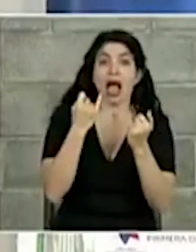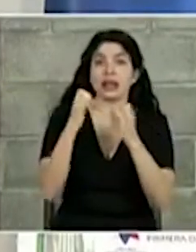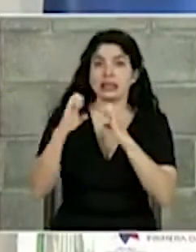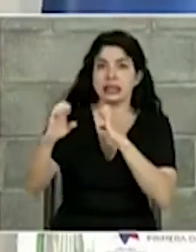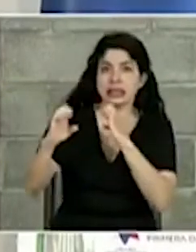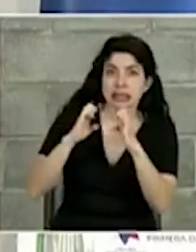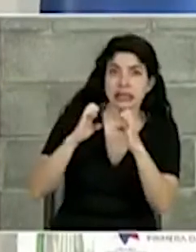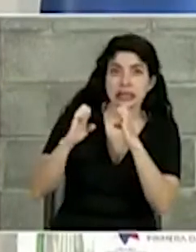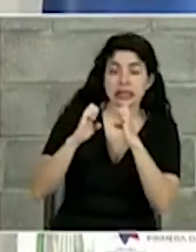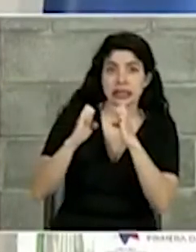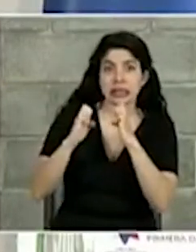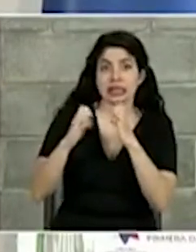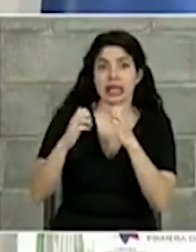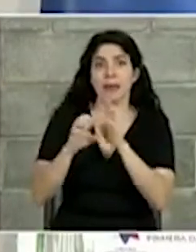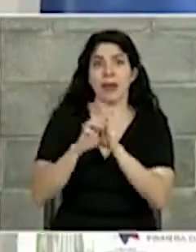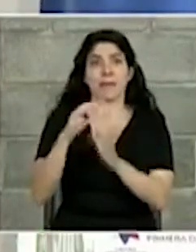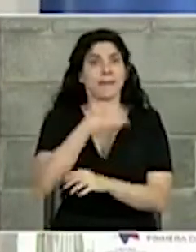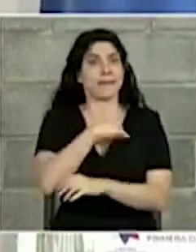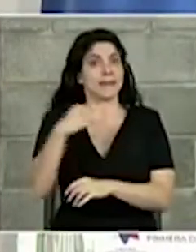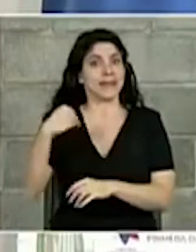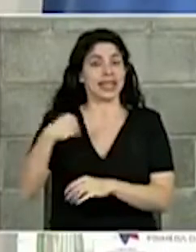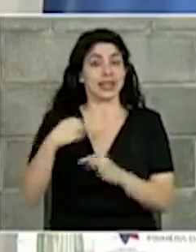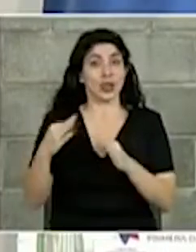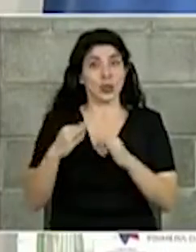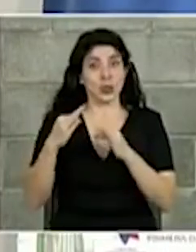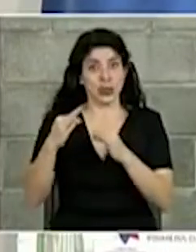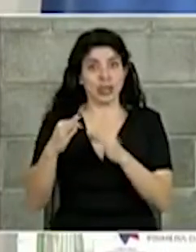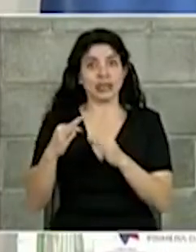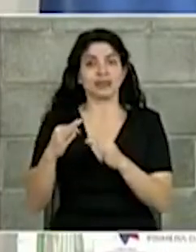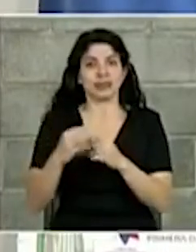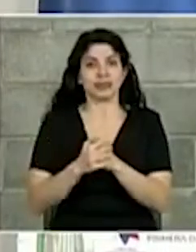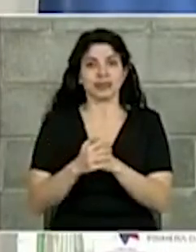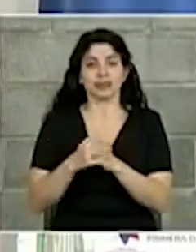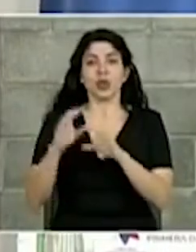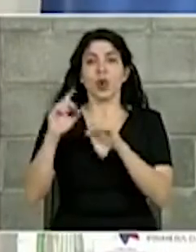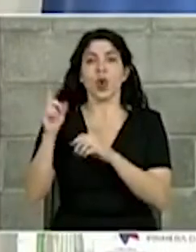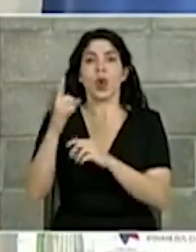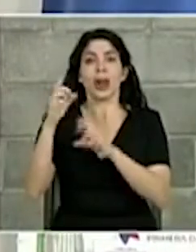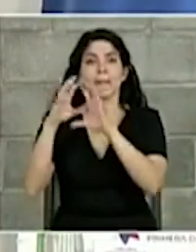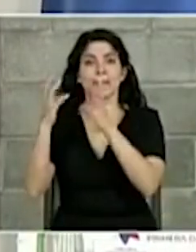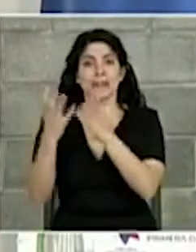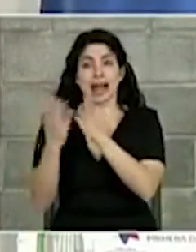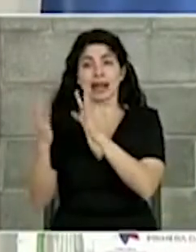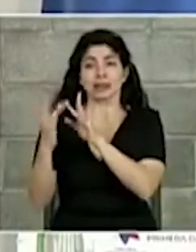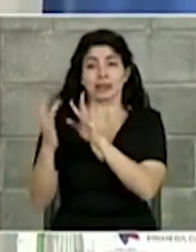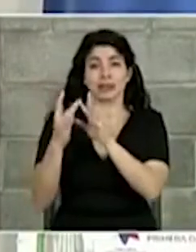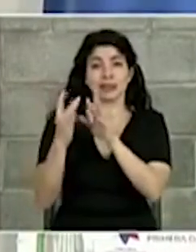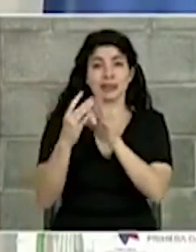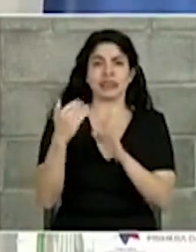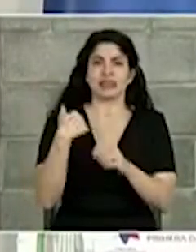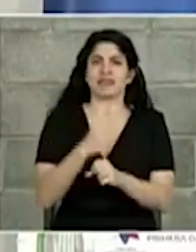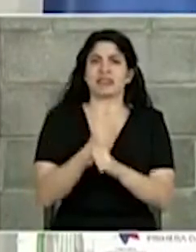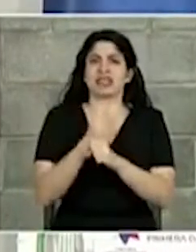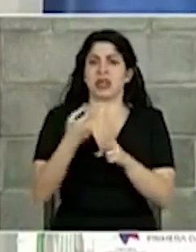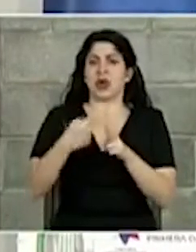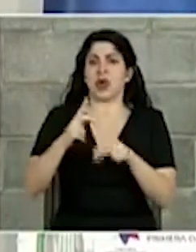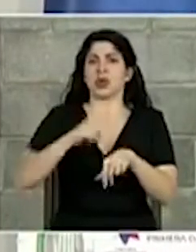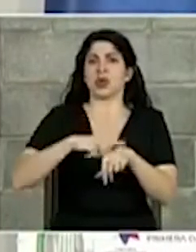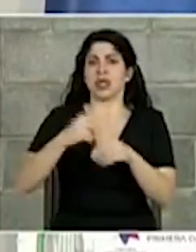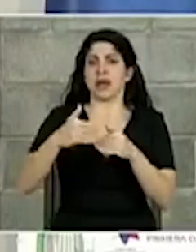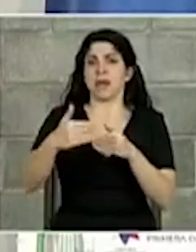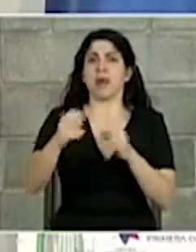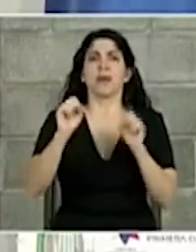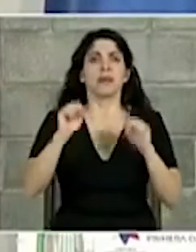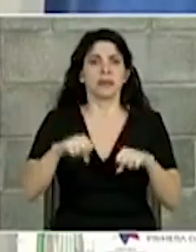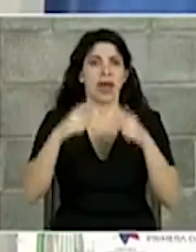entrevistas que está dando, por ejemplo, el ministro de Turismo al Only Planet, estamos seguros que en muy poco tiempo vamos a